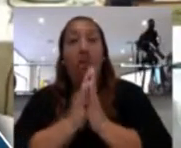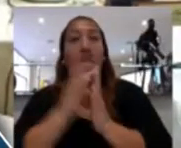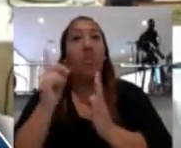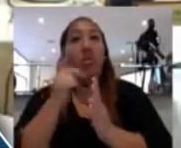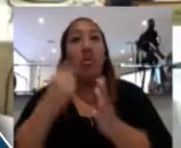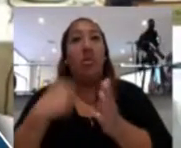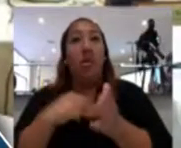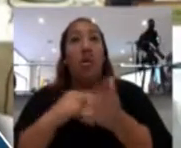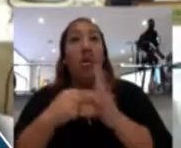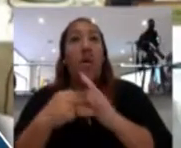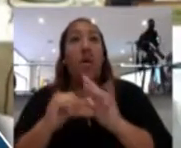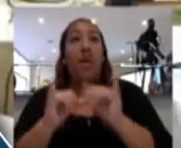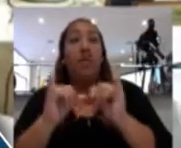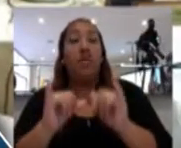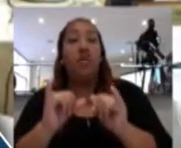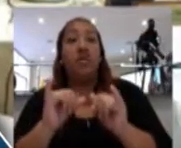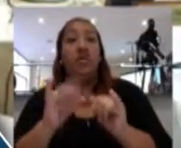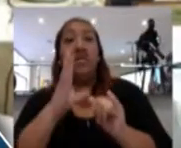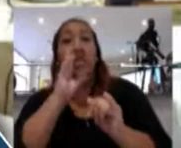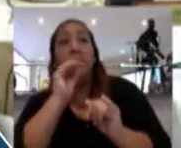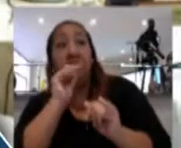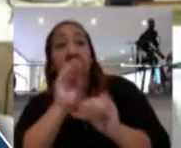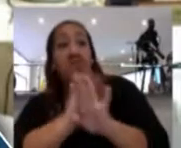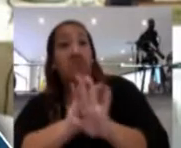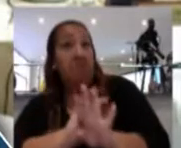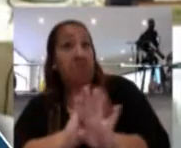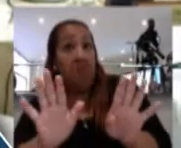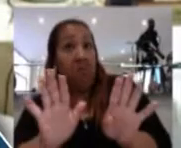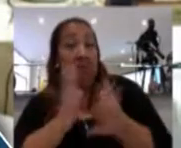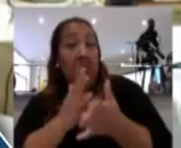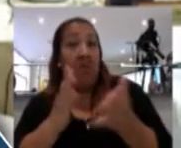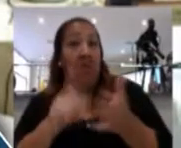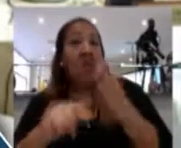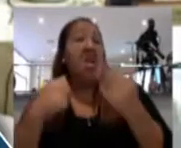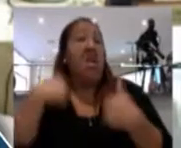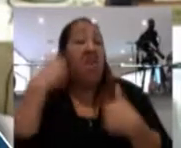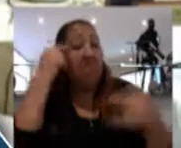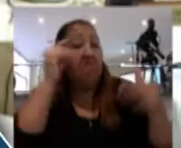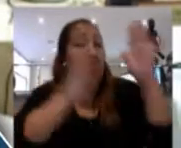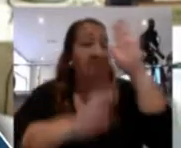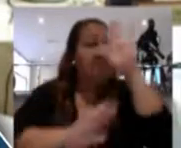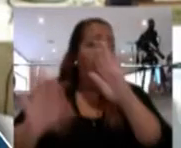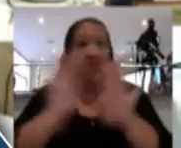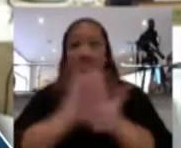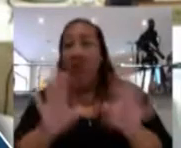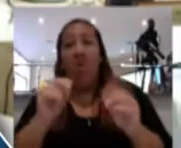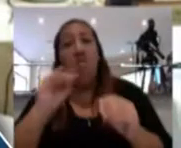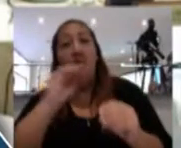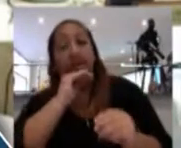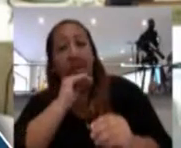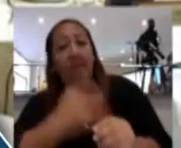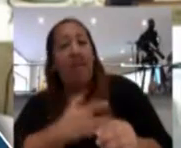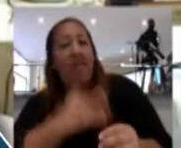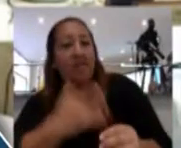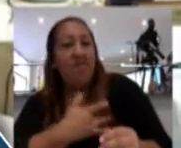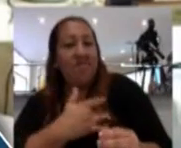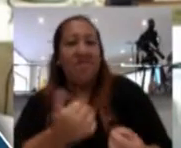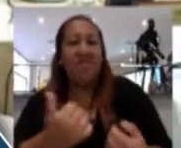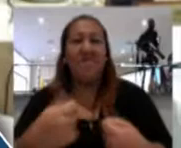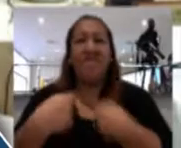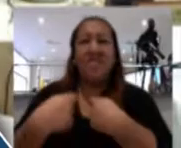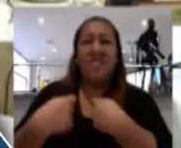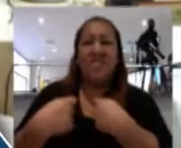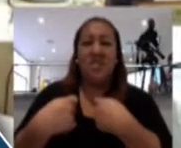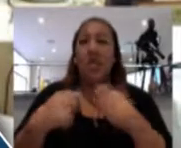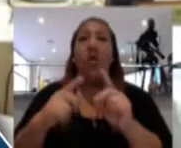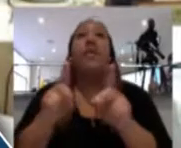solamente nos quedemos en el enunciado del hecho o las cosas que nos puedan perturbar, molestar o afectar, sino